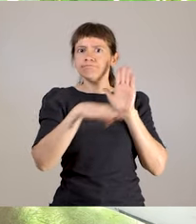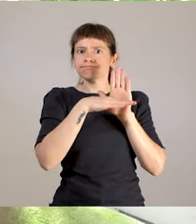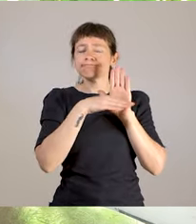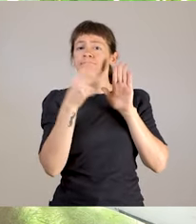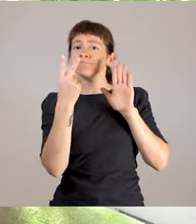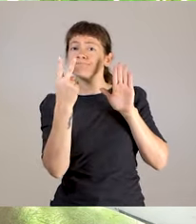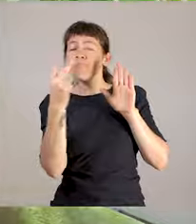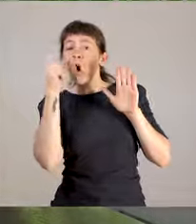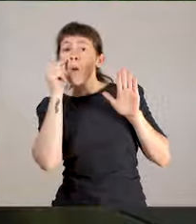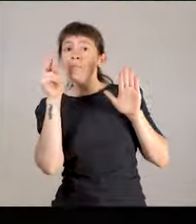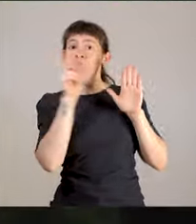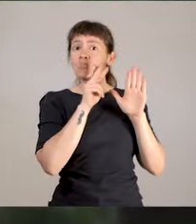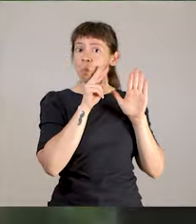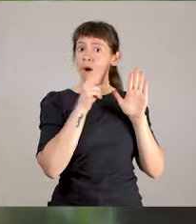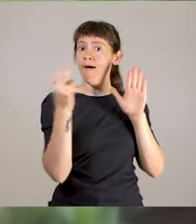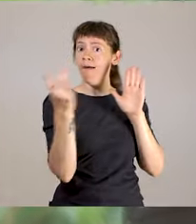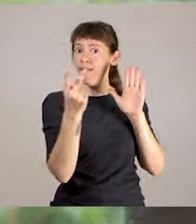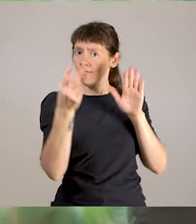o está por debajo?